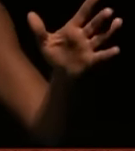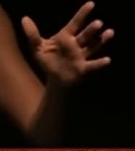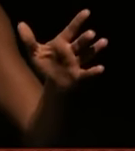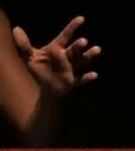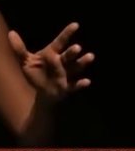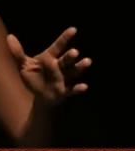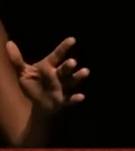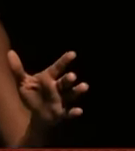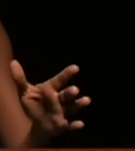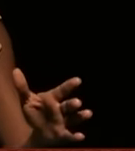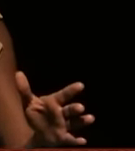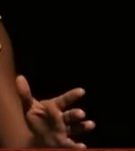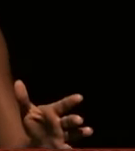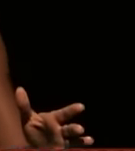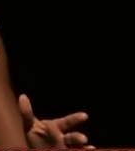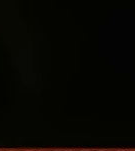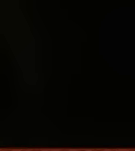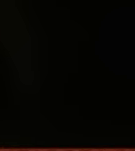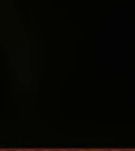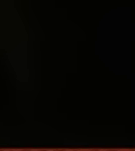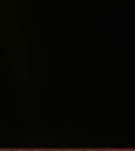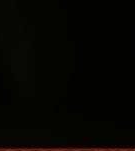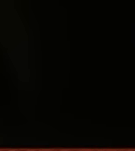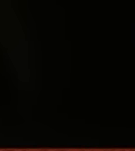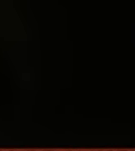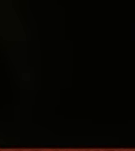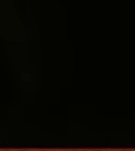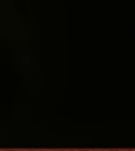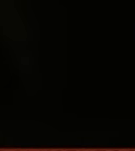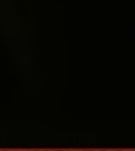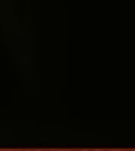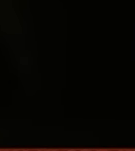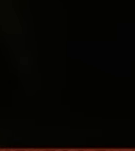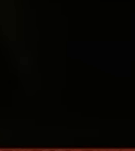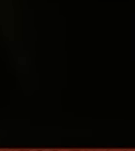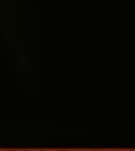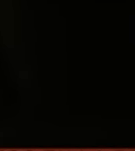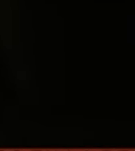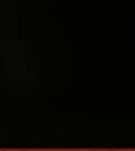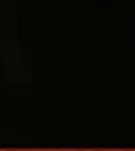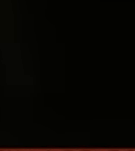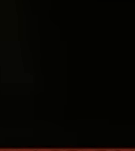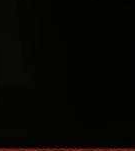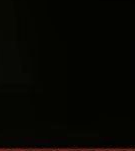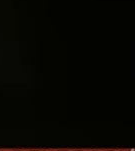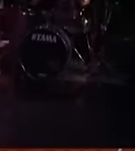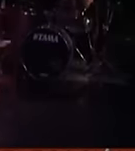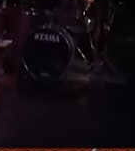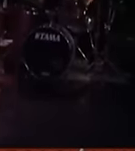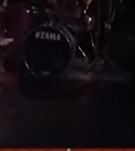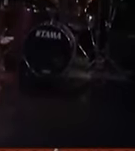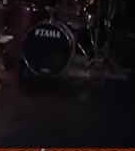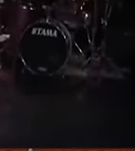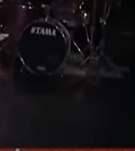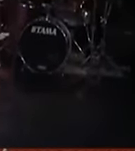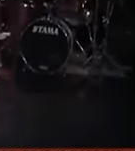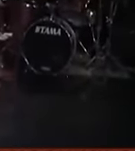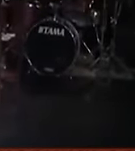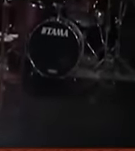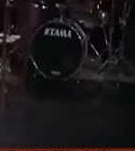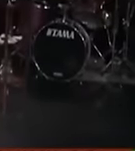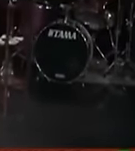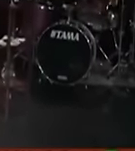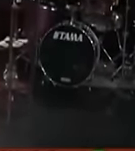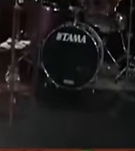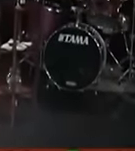escrita y dirigida por Eduardo Castañeda aborda temas como el racismo la migración y la percepción que los extranjeros tienen